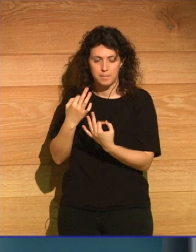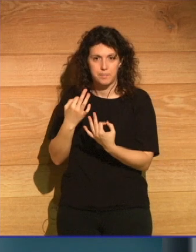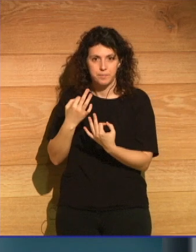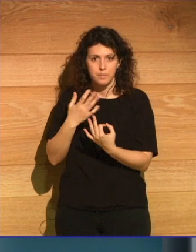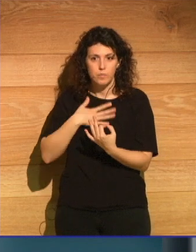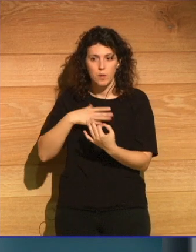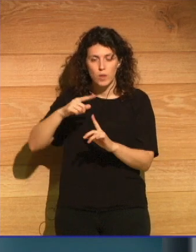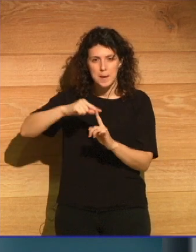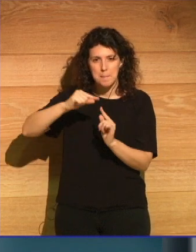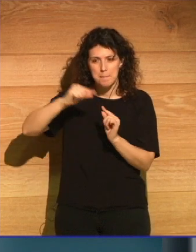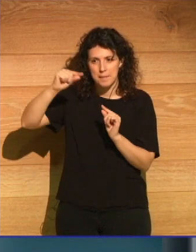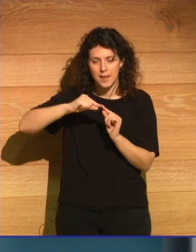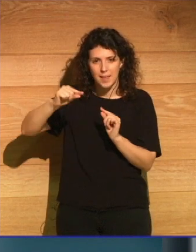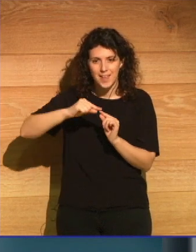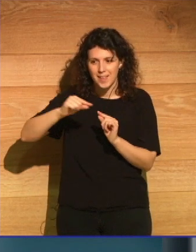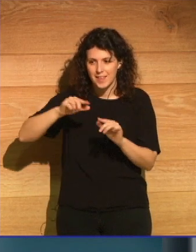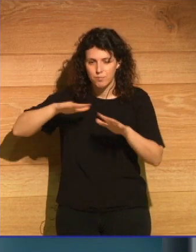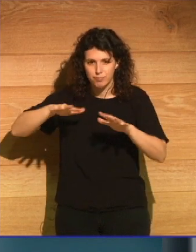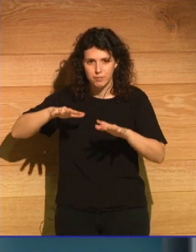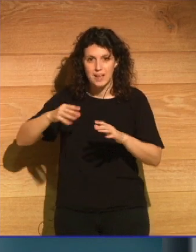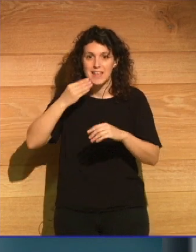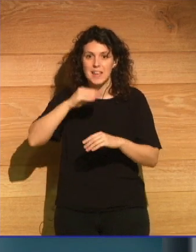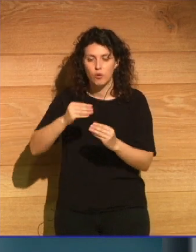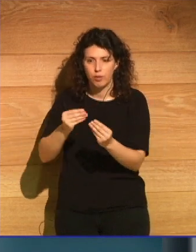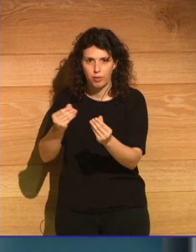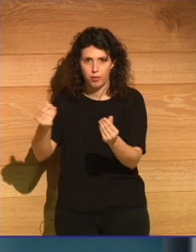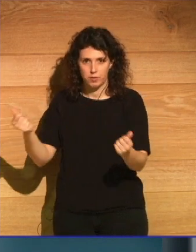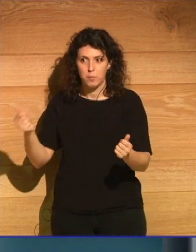la rapidez con la que se deshace ese hielo, se derrite.